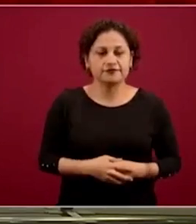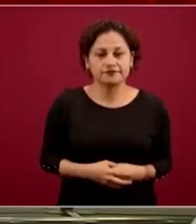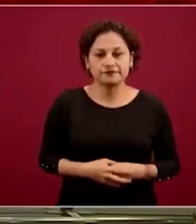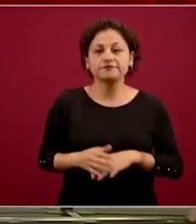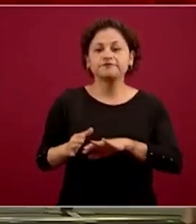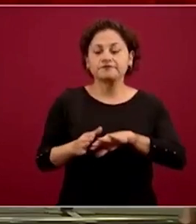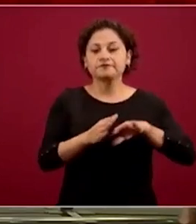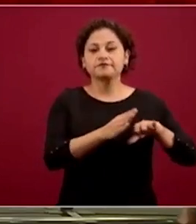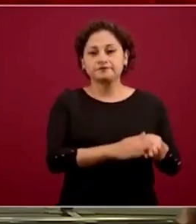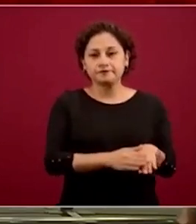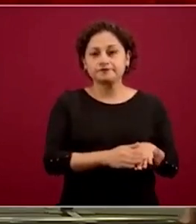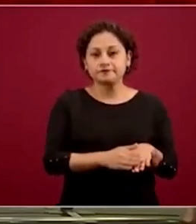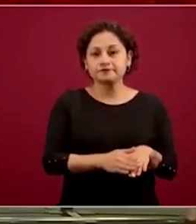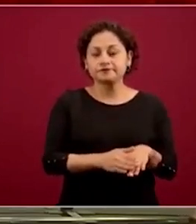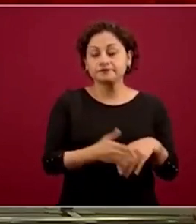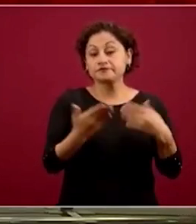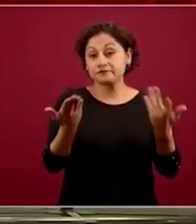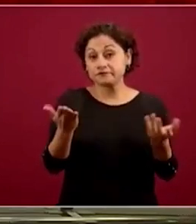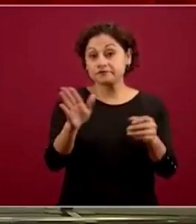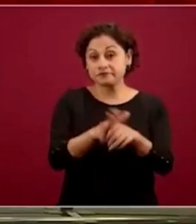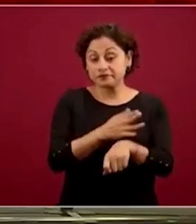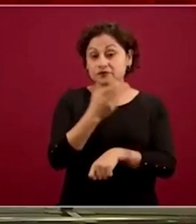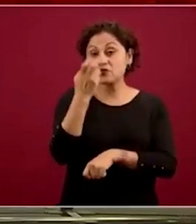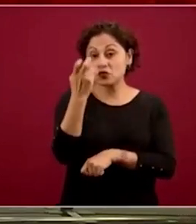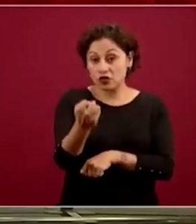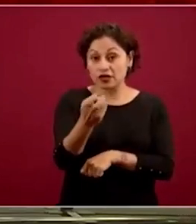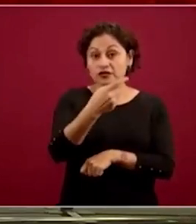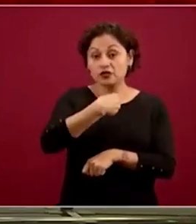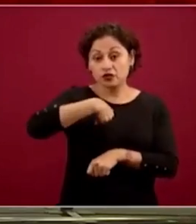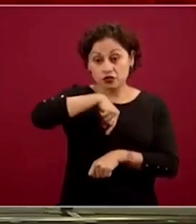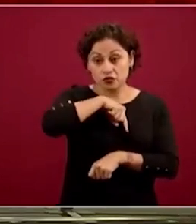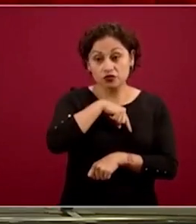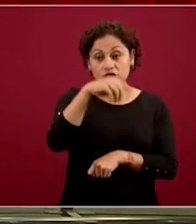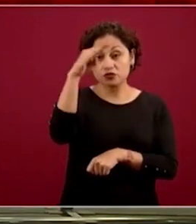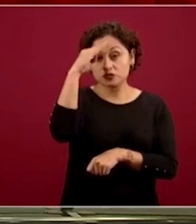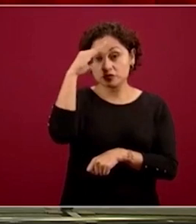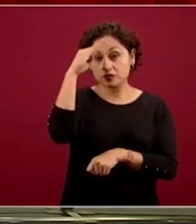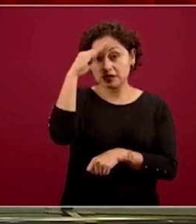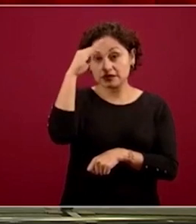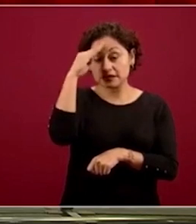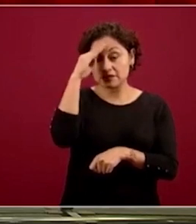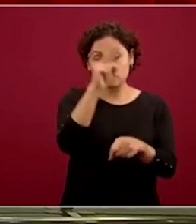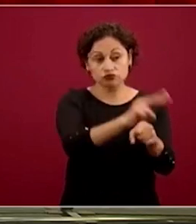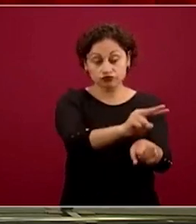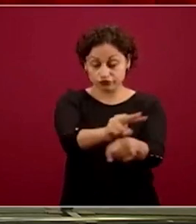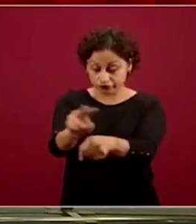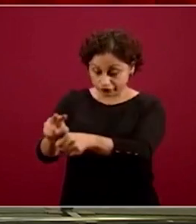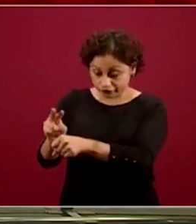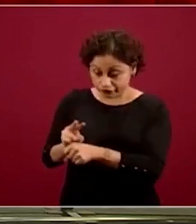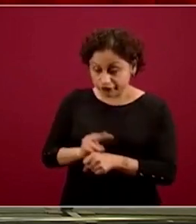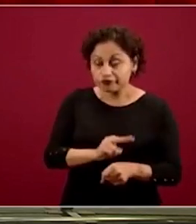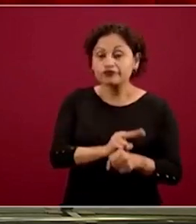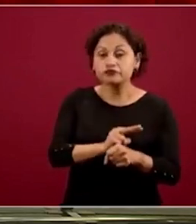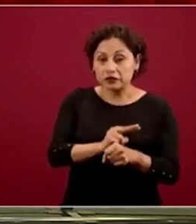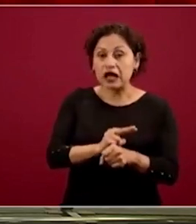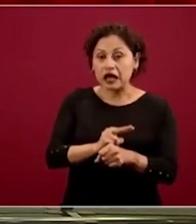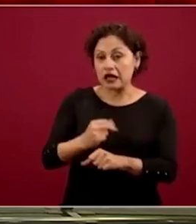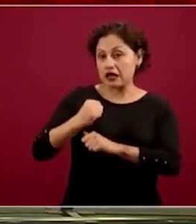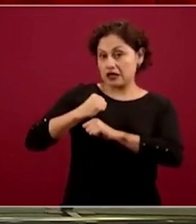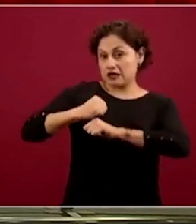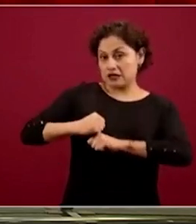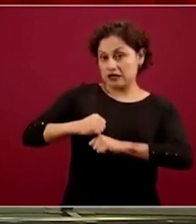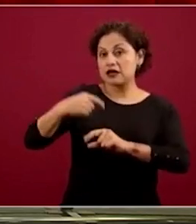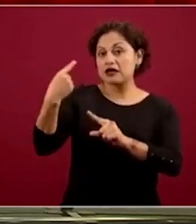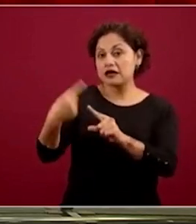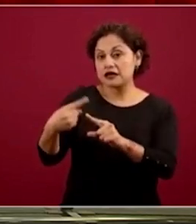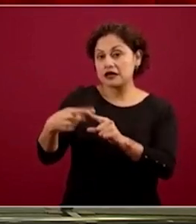existir, este nos parece muy conveniente por tres razones. Una, porque es un monitoreo independiente, lo hacen compañías